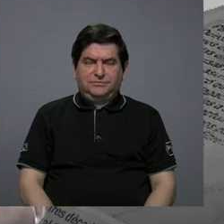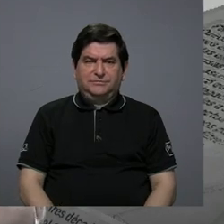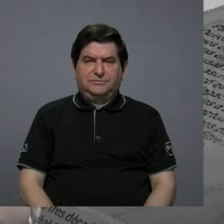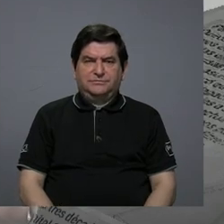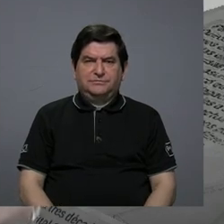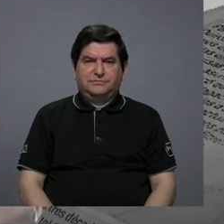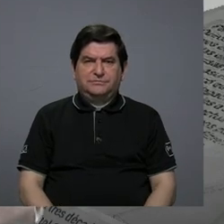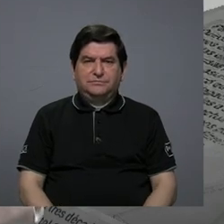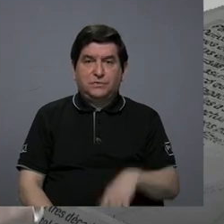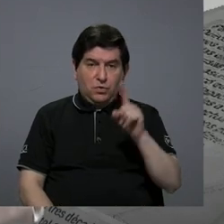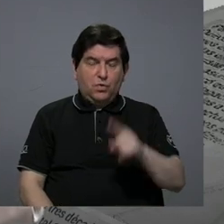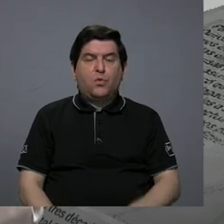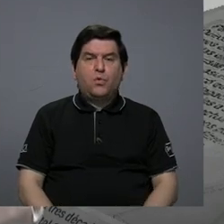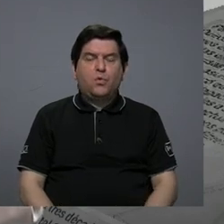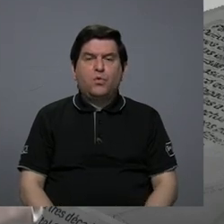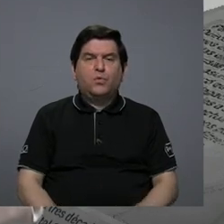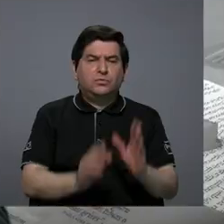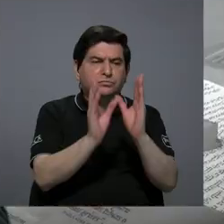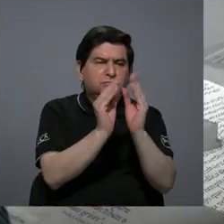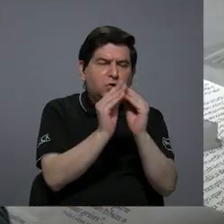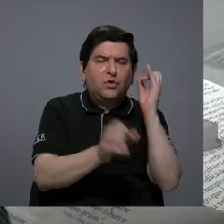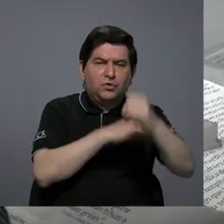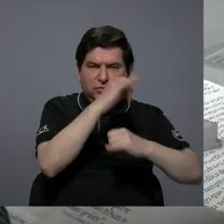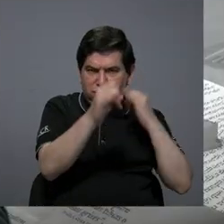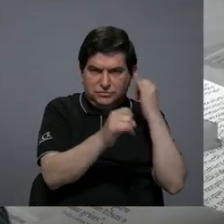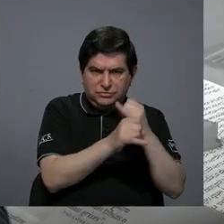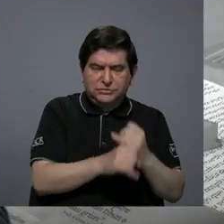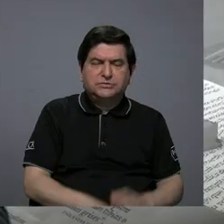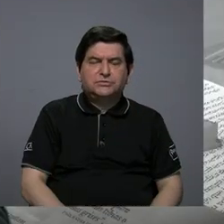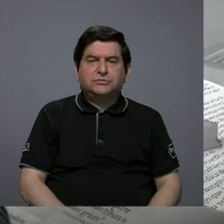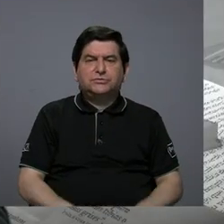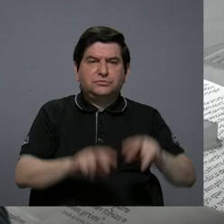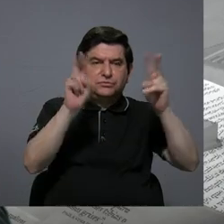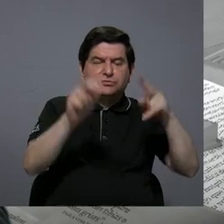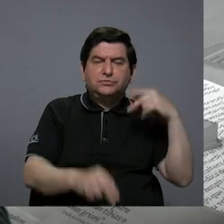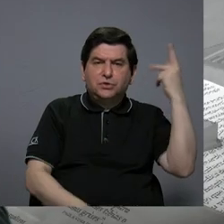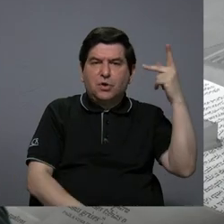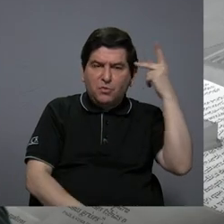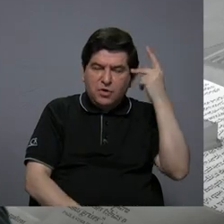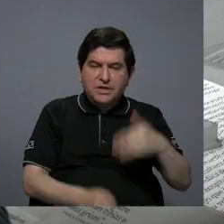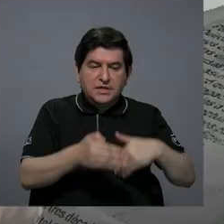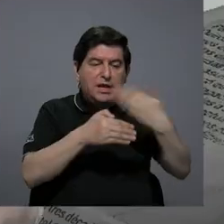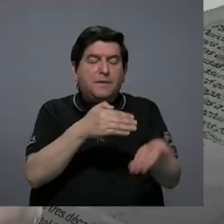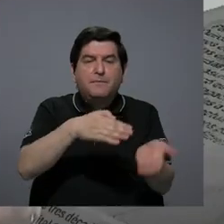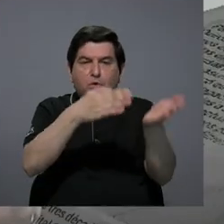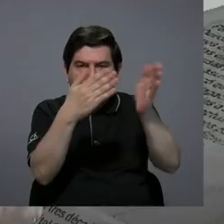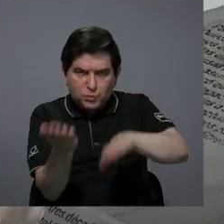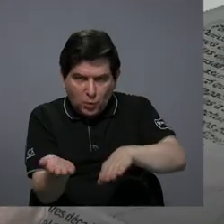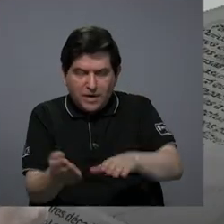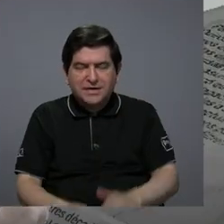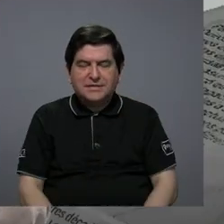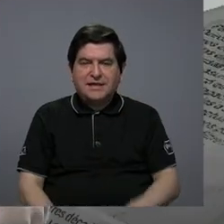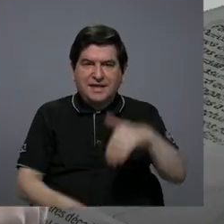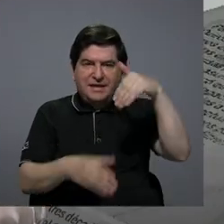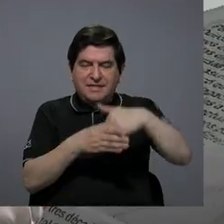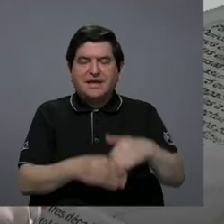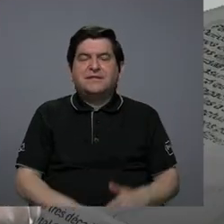simposio internacional que lo llamamos Políticas Post-Mortem en medio de la